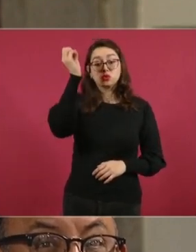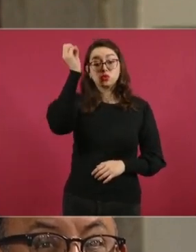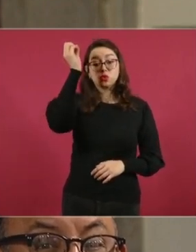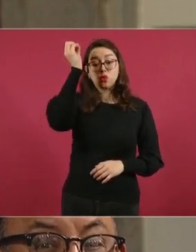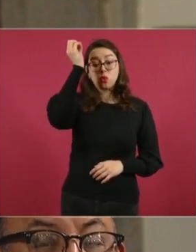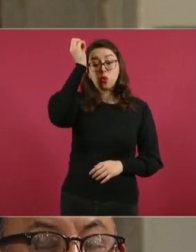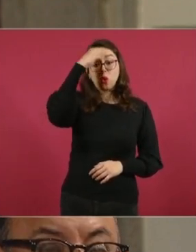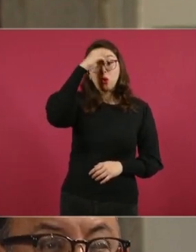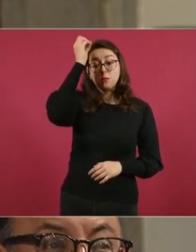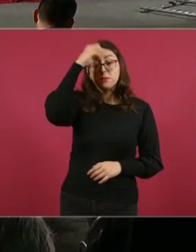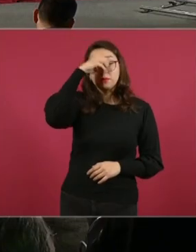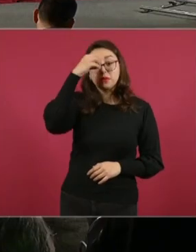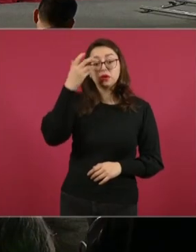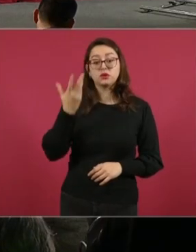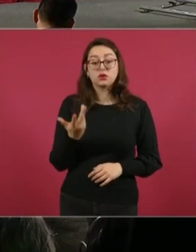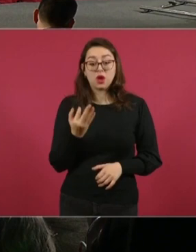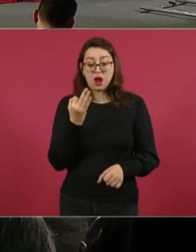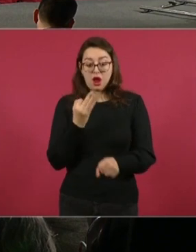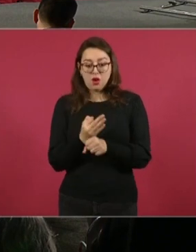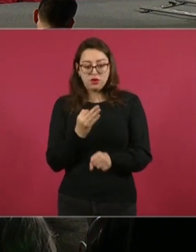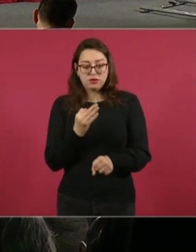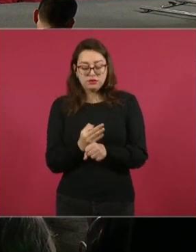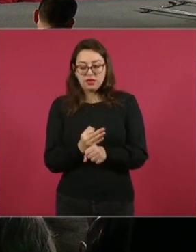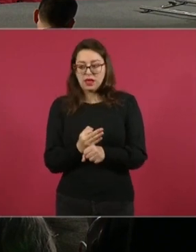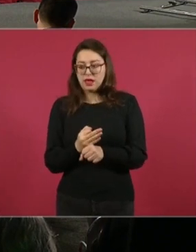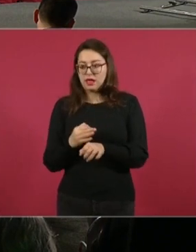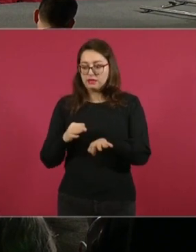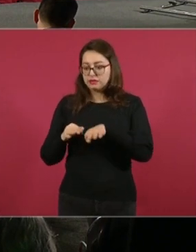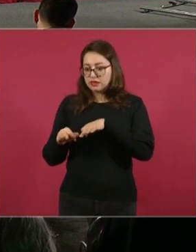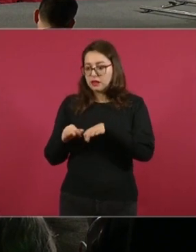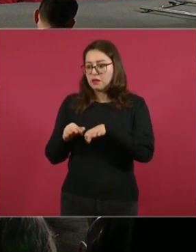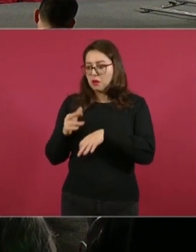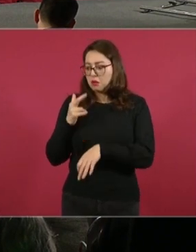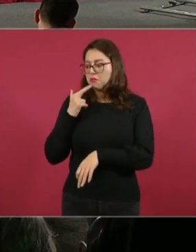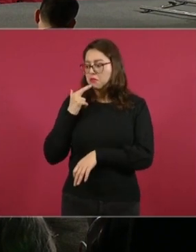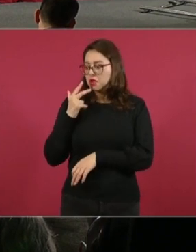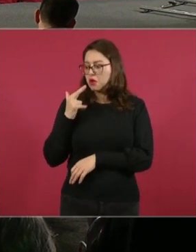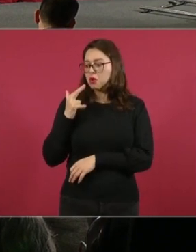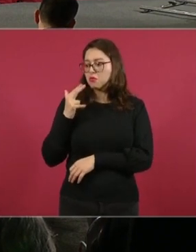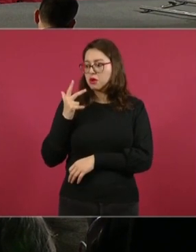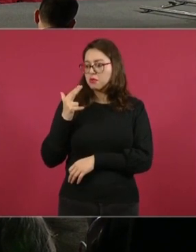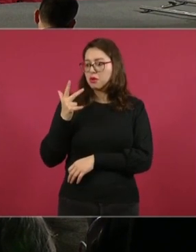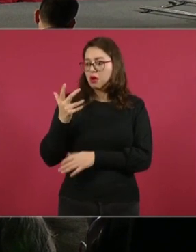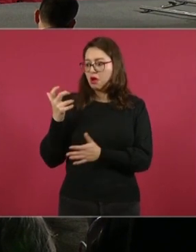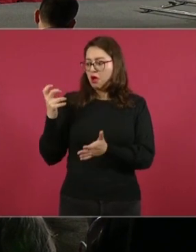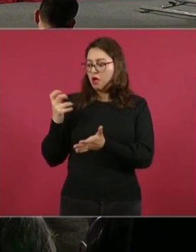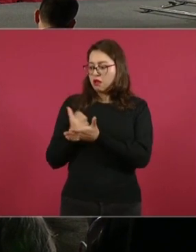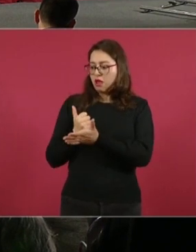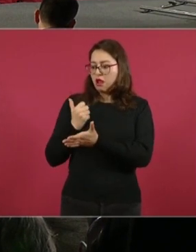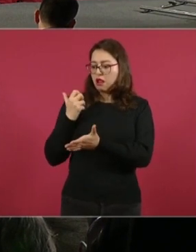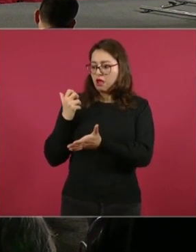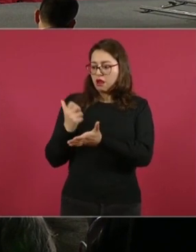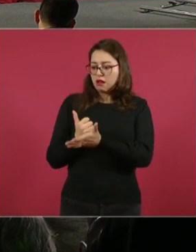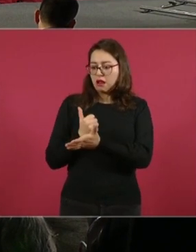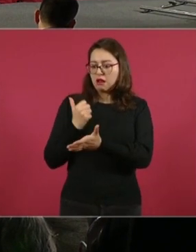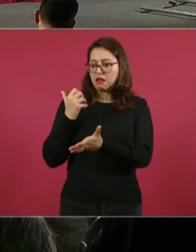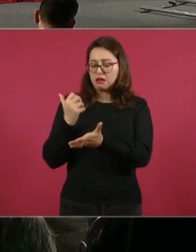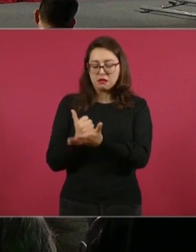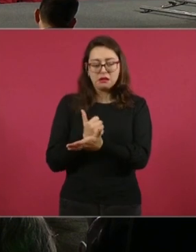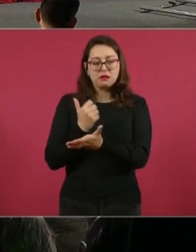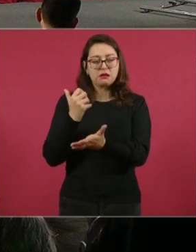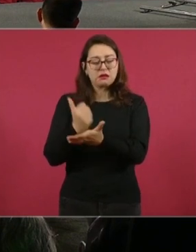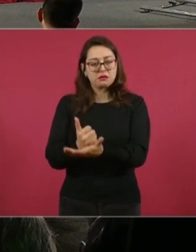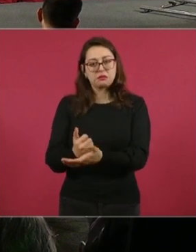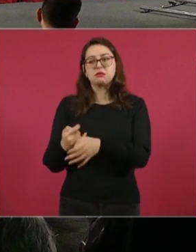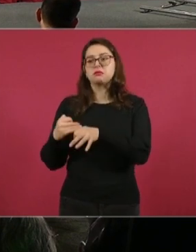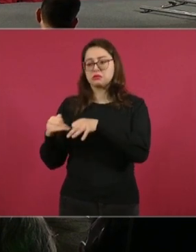lo que pudiéramos calificar como una primavera laboral. Se han logrado cosas muy importantes en la lucha de los obreros, en